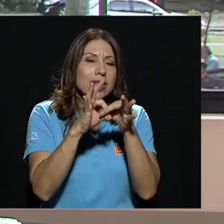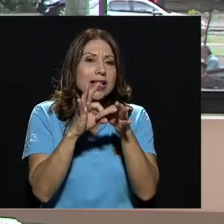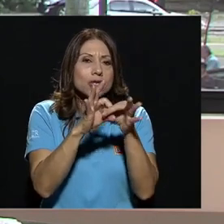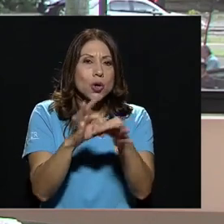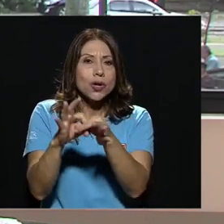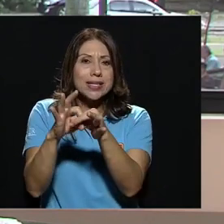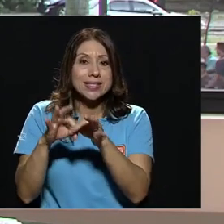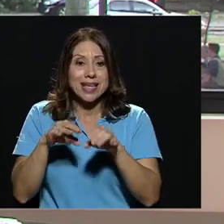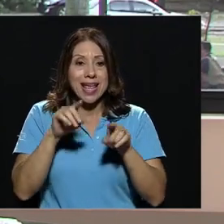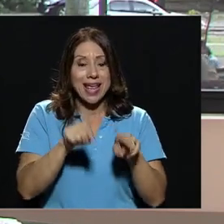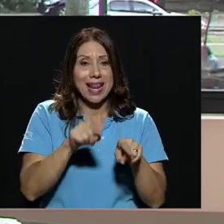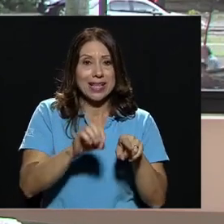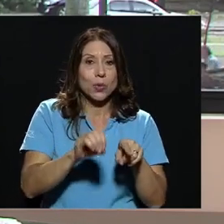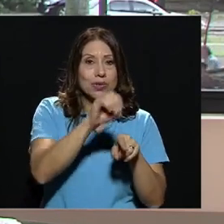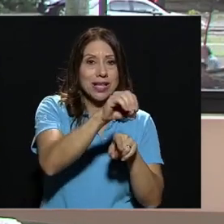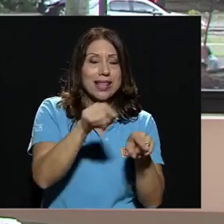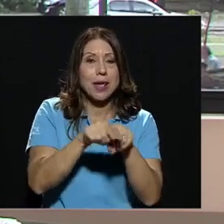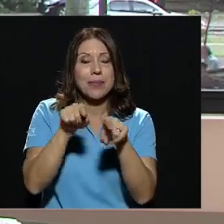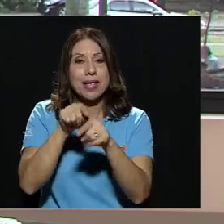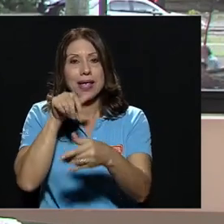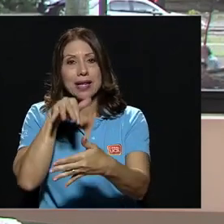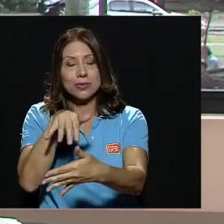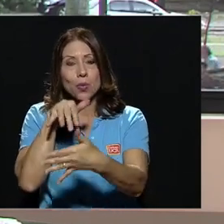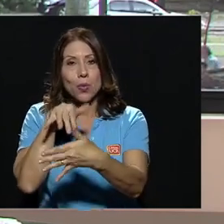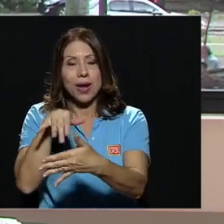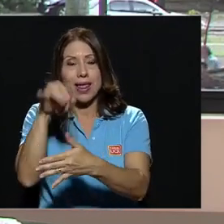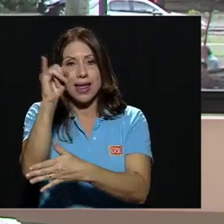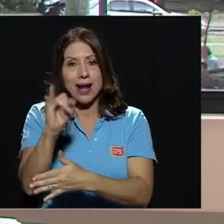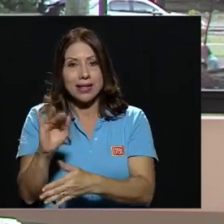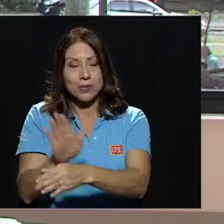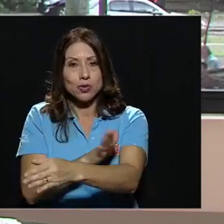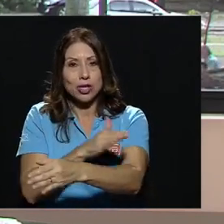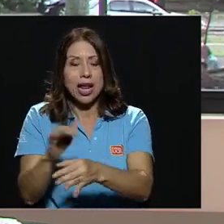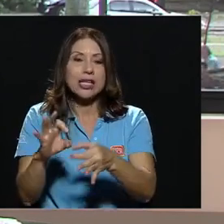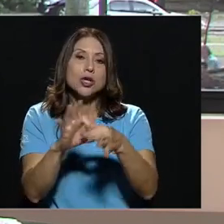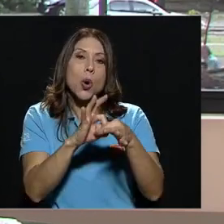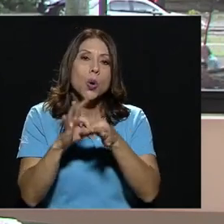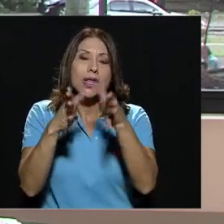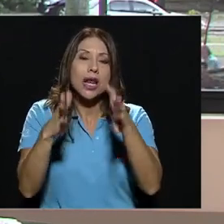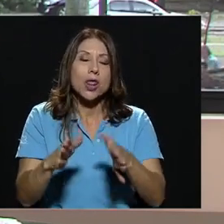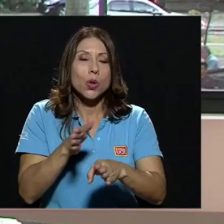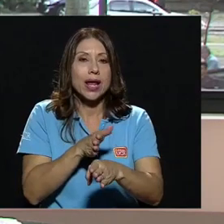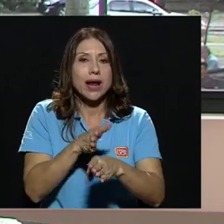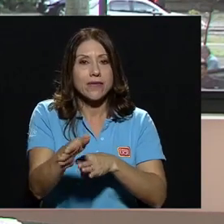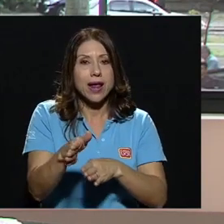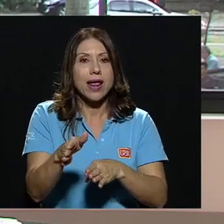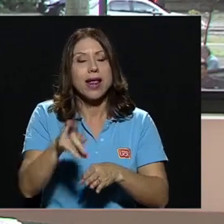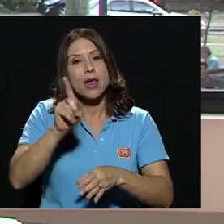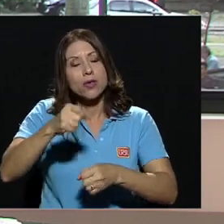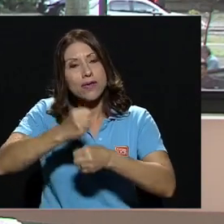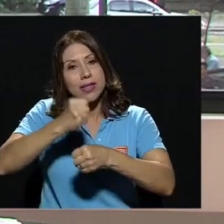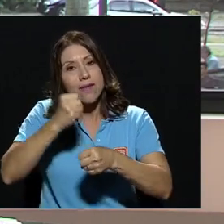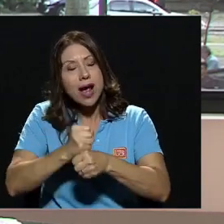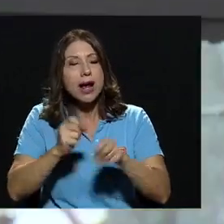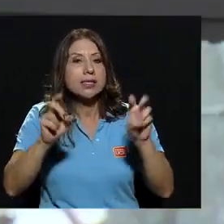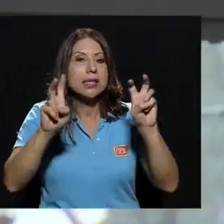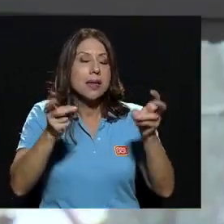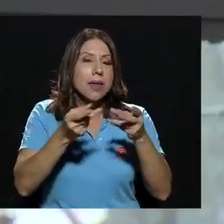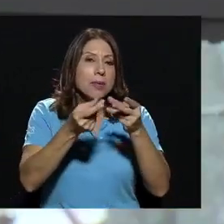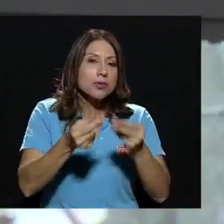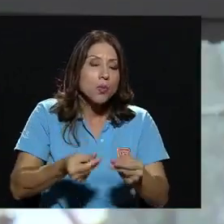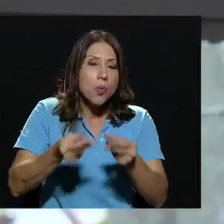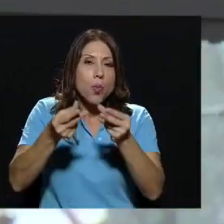en la sede de Occidente como en la Escuela de Artes Musicales. coordinación de carrera, donde tienen que trabajarse presupuestos,